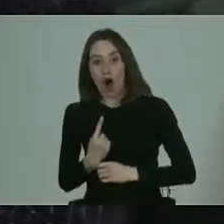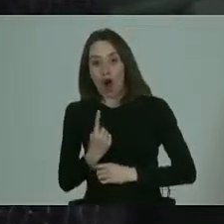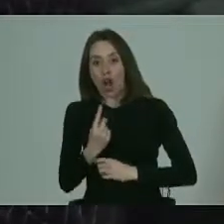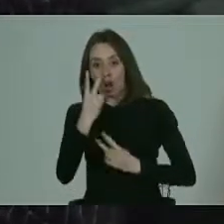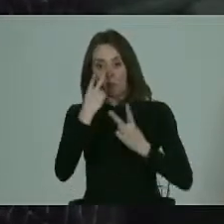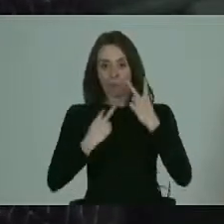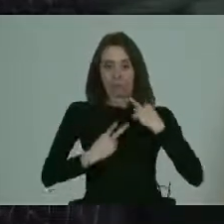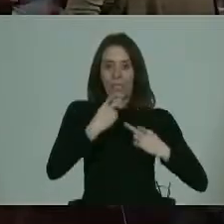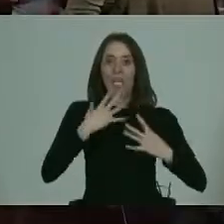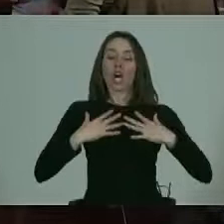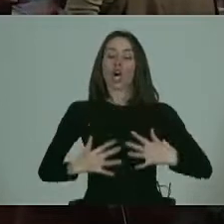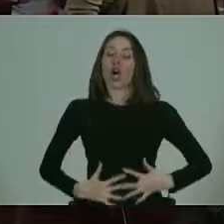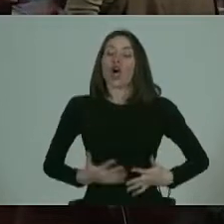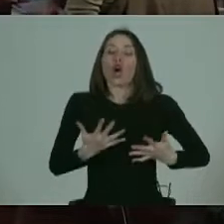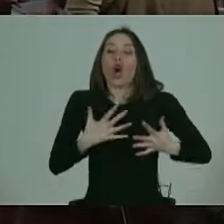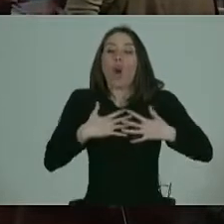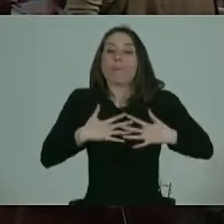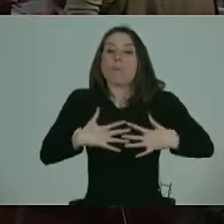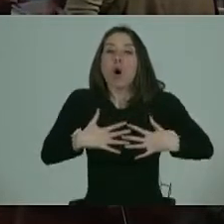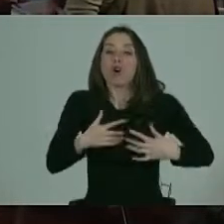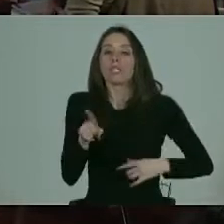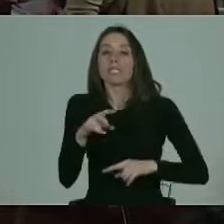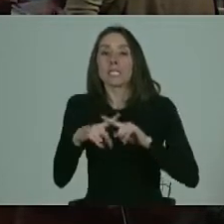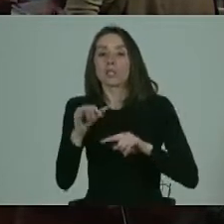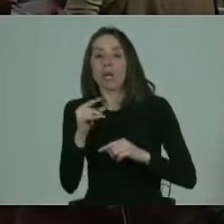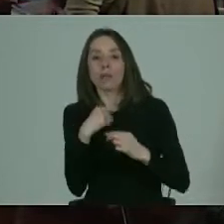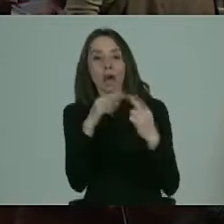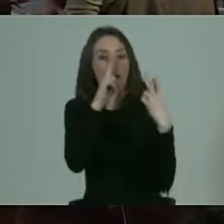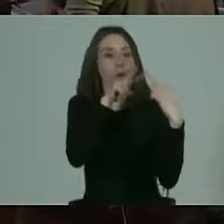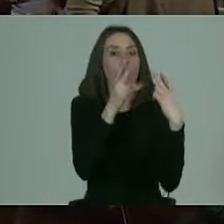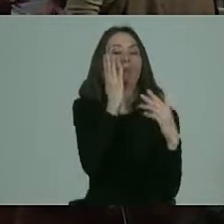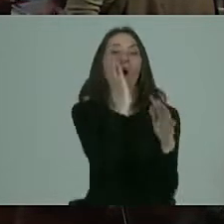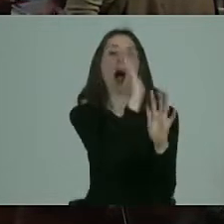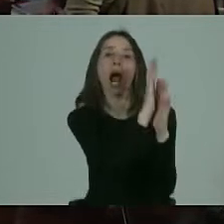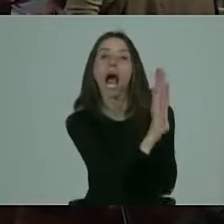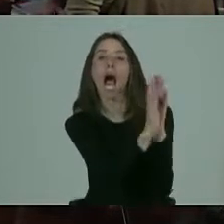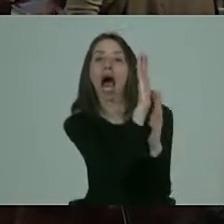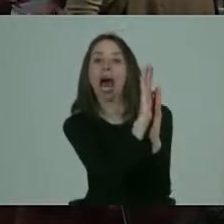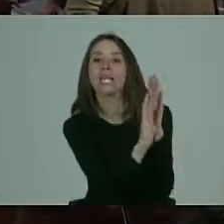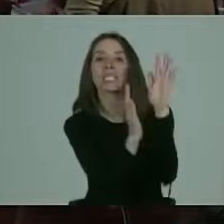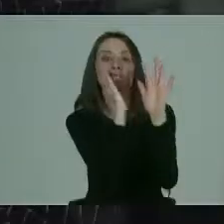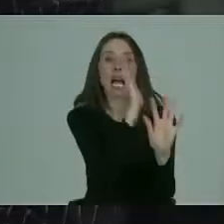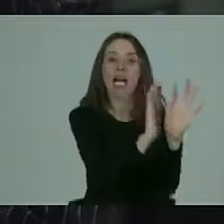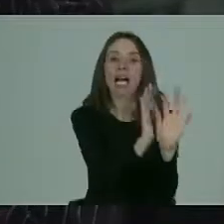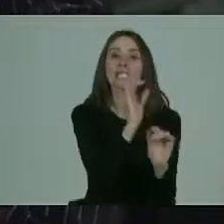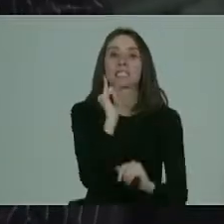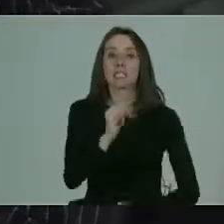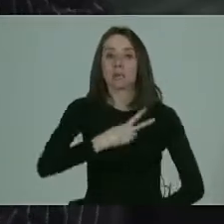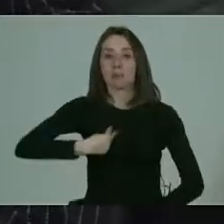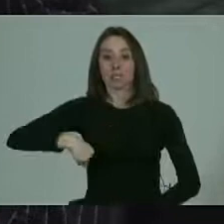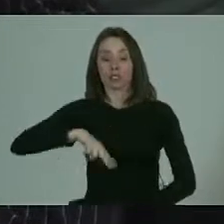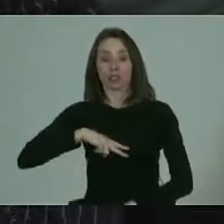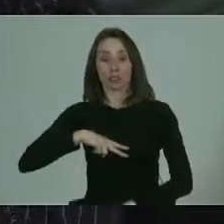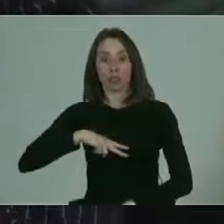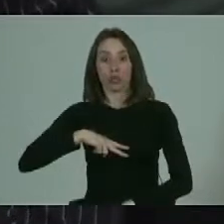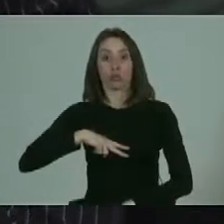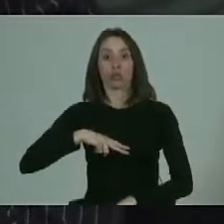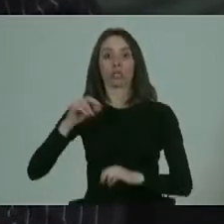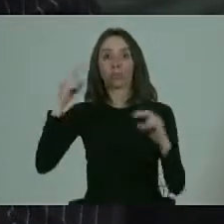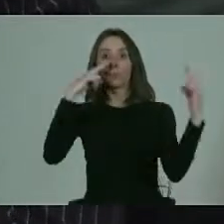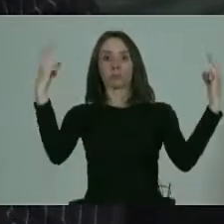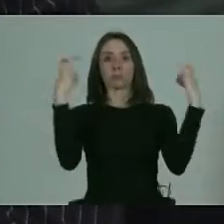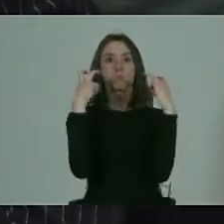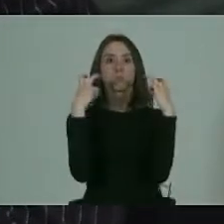es la sexualidad, cómo tú puedes conocer a otro, cómo son las caricias. Del punto de vista de nosotros siempre estamos observados,